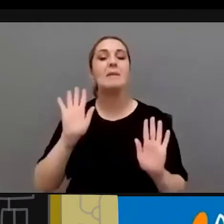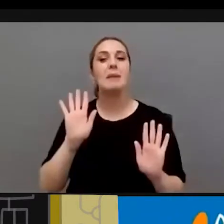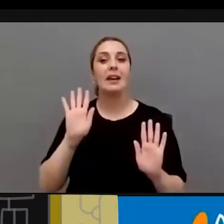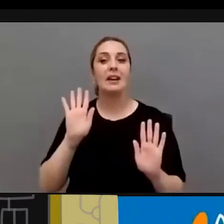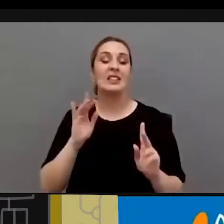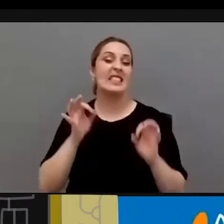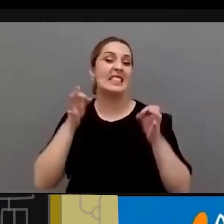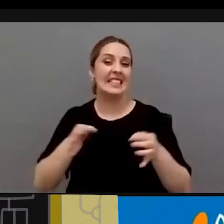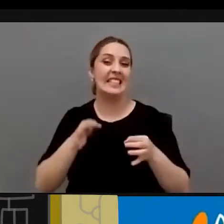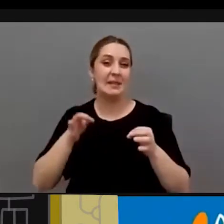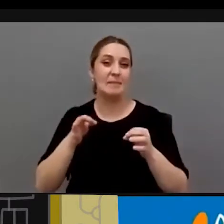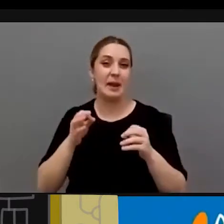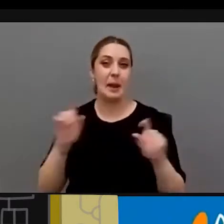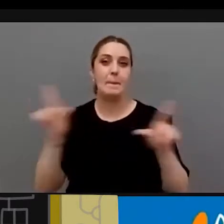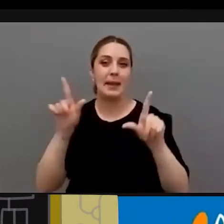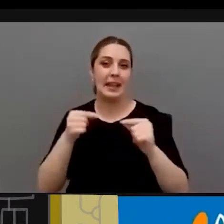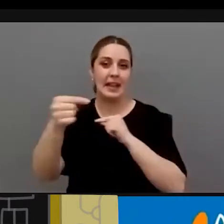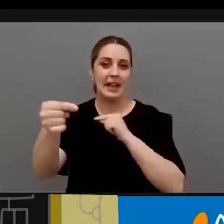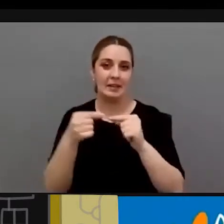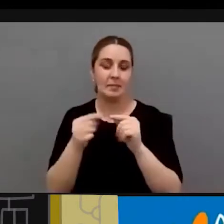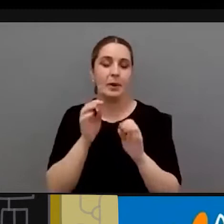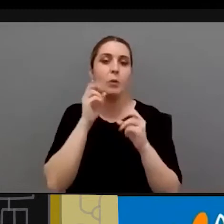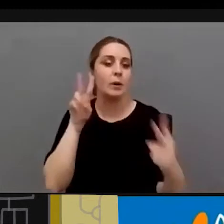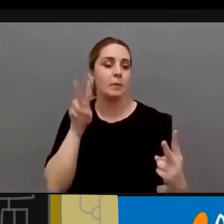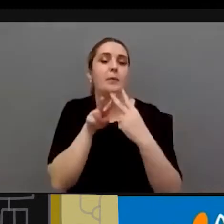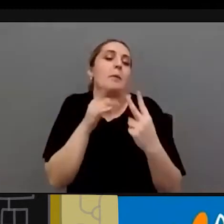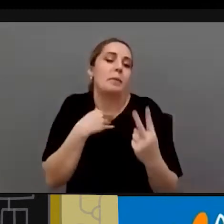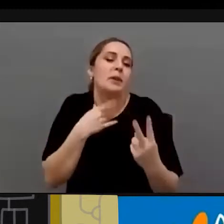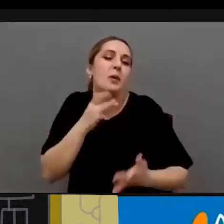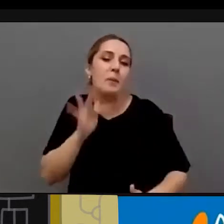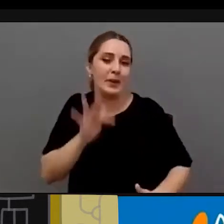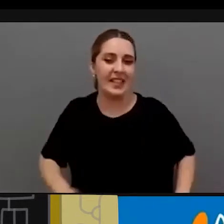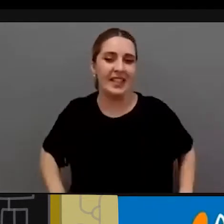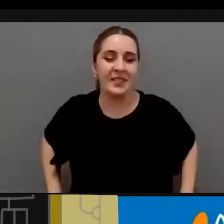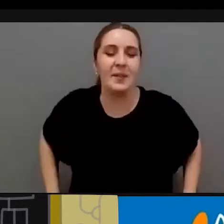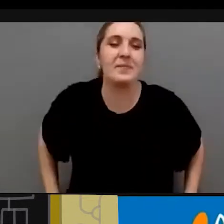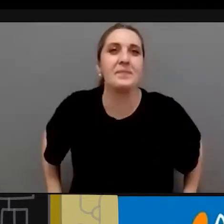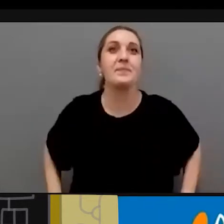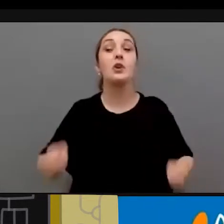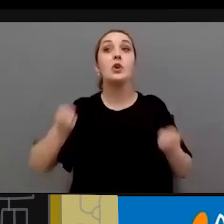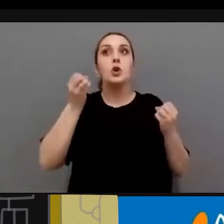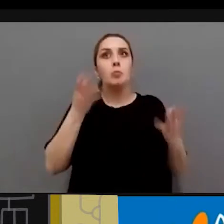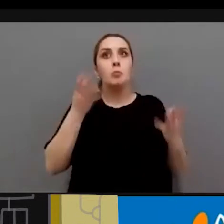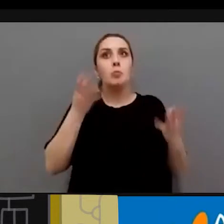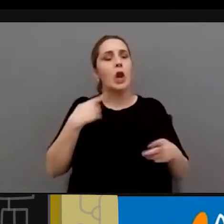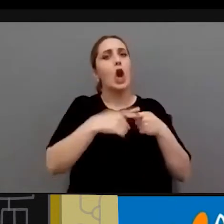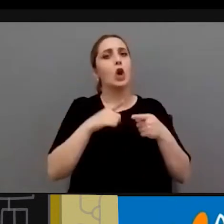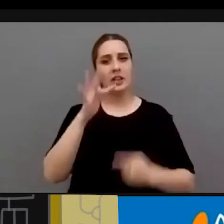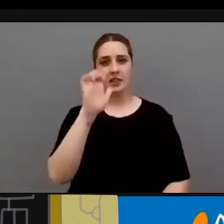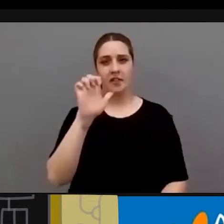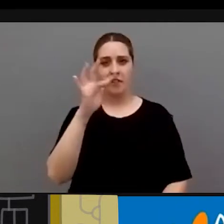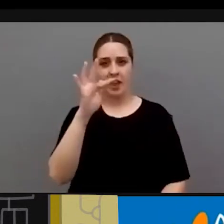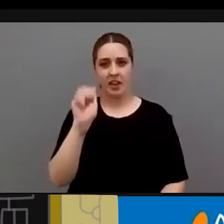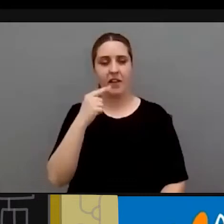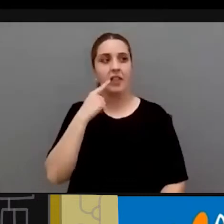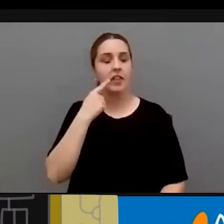de la pantalla. Pero nos vemos y eso es bueno. Bueno, hay cosas que ha dicho Fefa que me parecen interesantísimas y yo lo